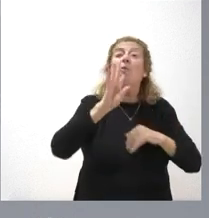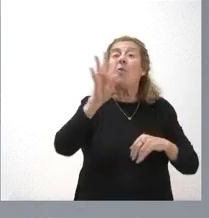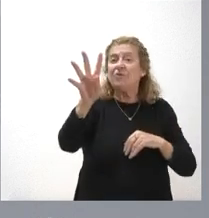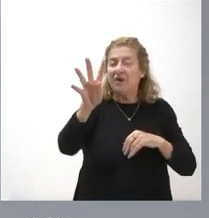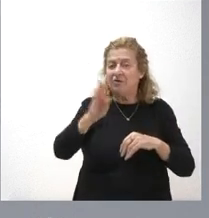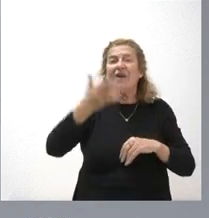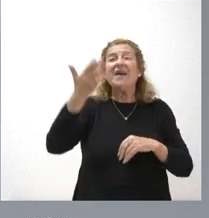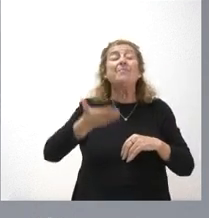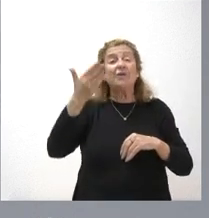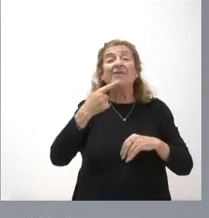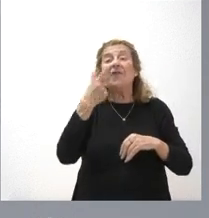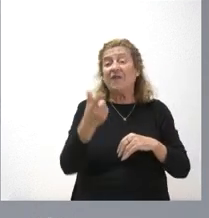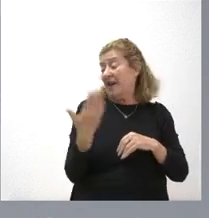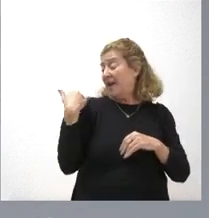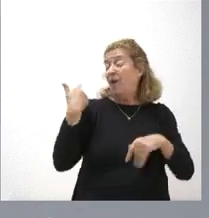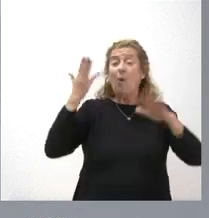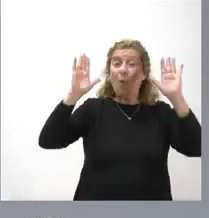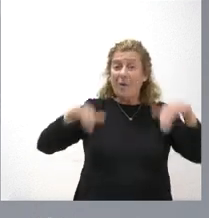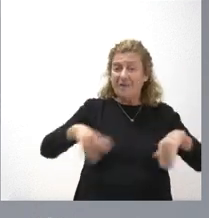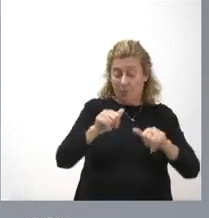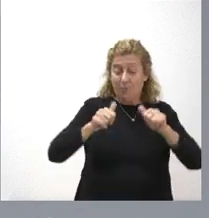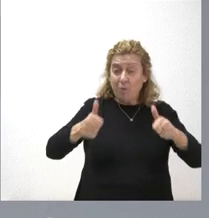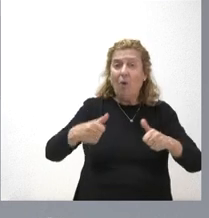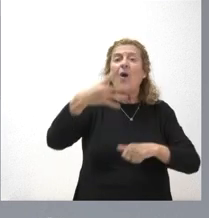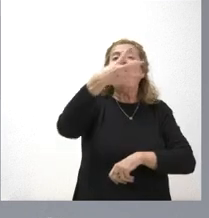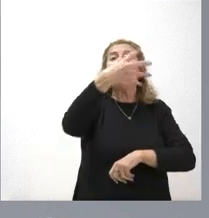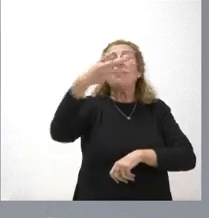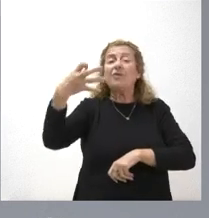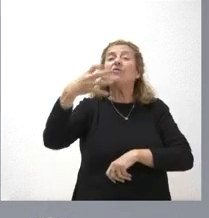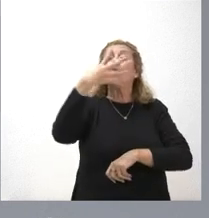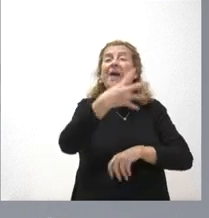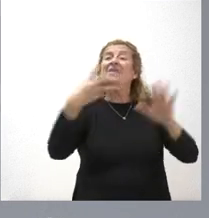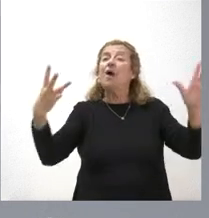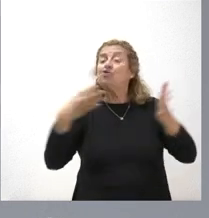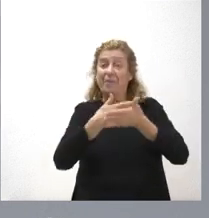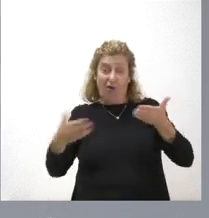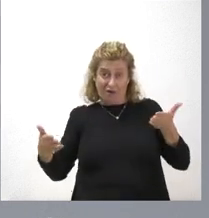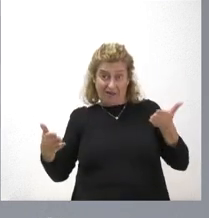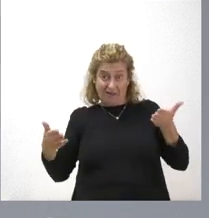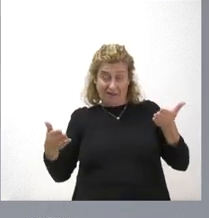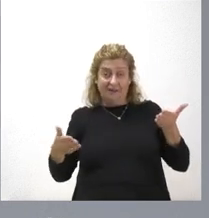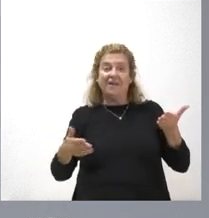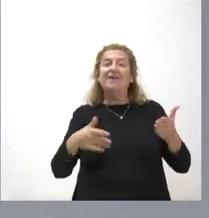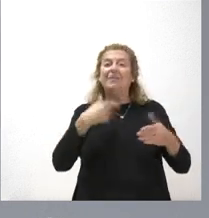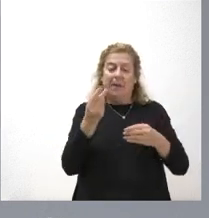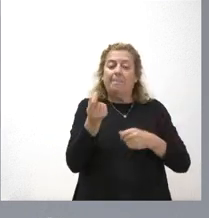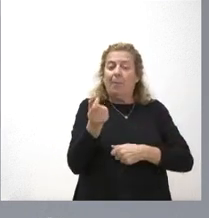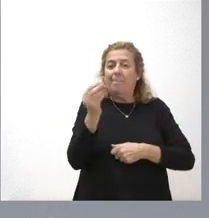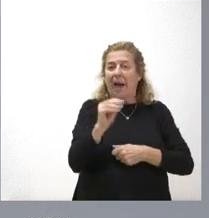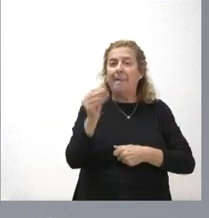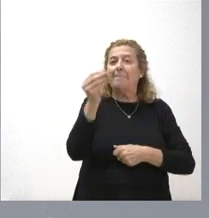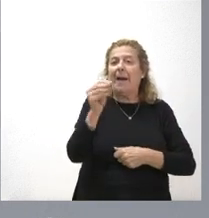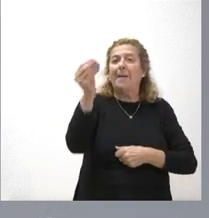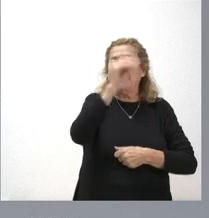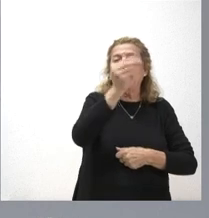importante señalar el anterior acuerdo marco partía de 448 millones de euros y se fue incrementando con